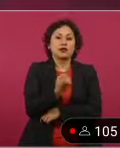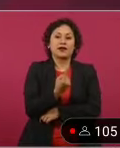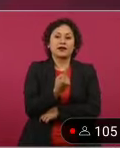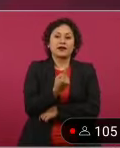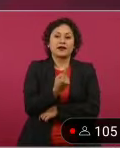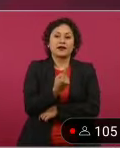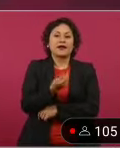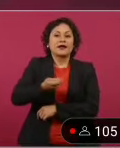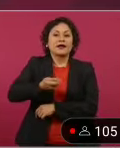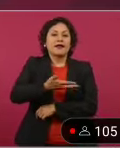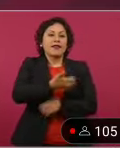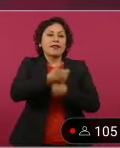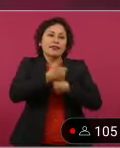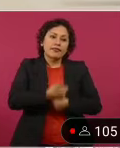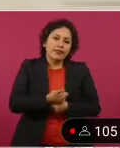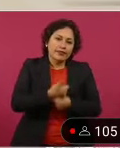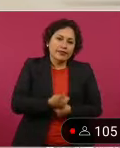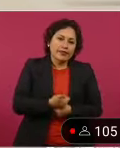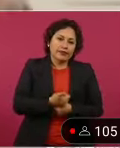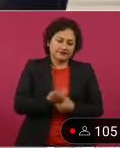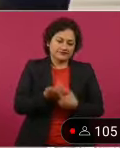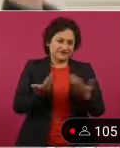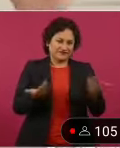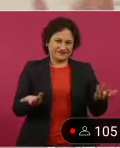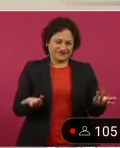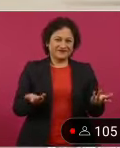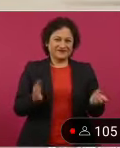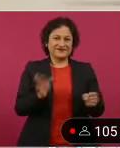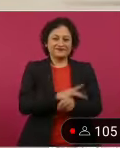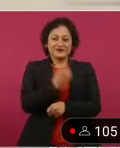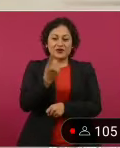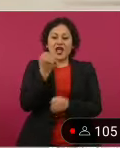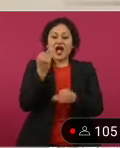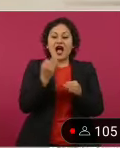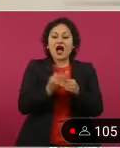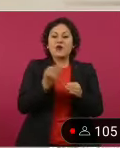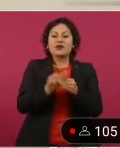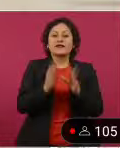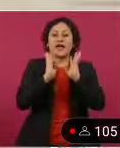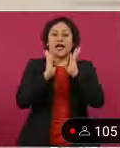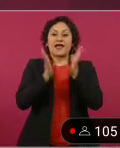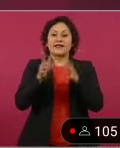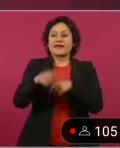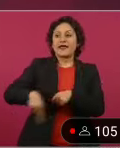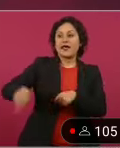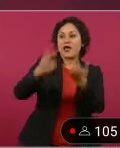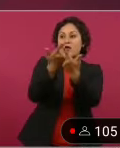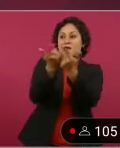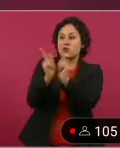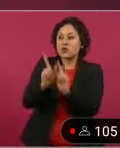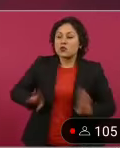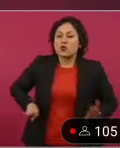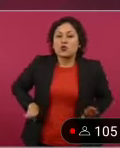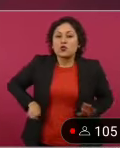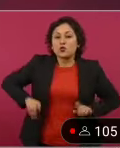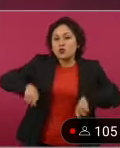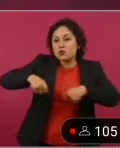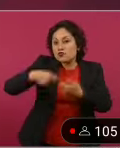para todo el bloque conservador y sectores